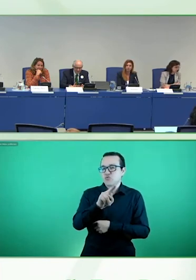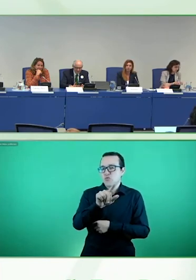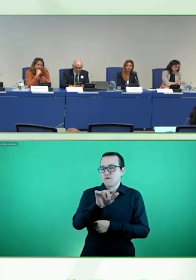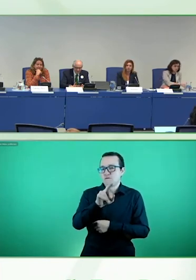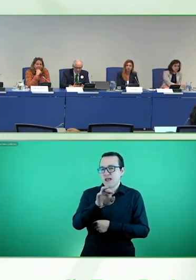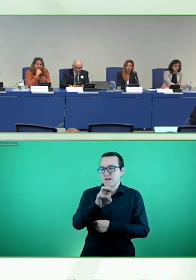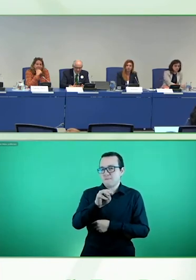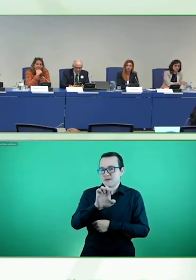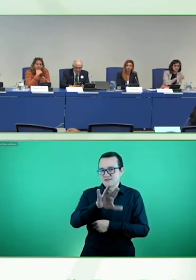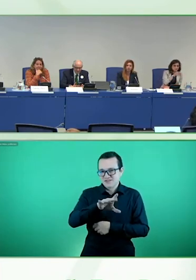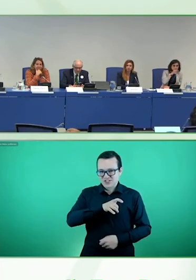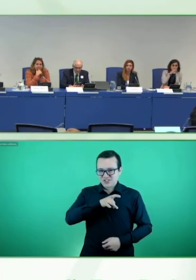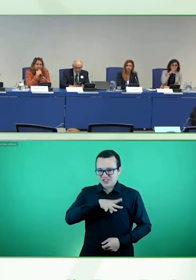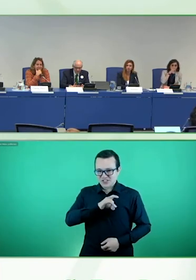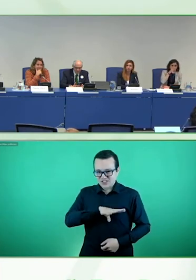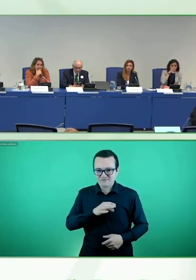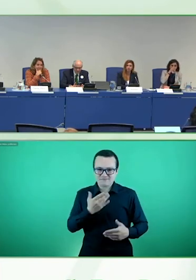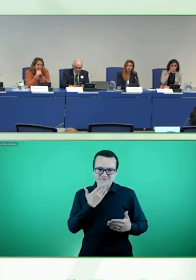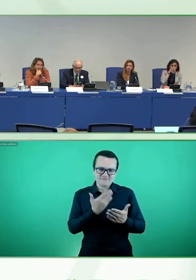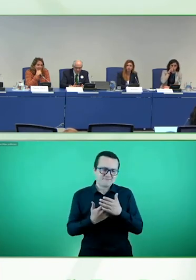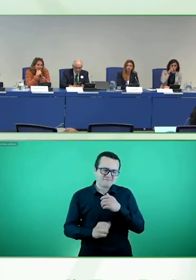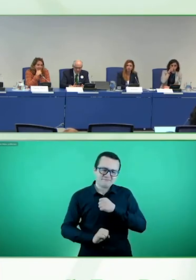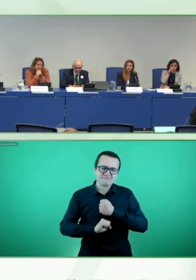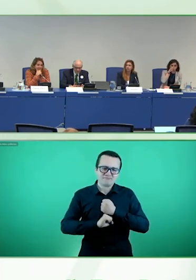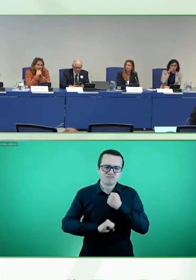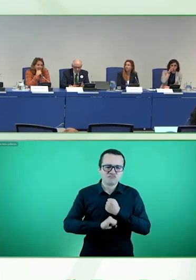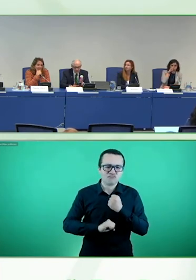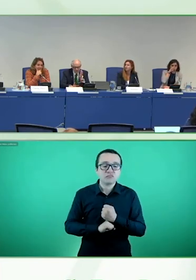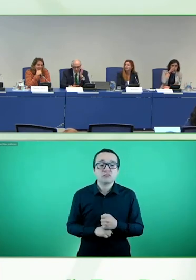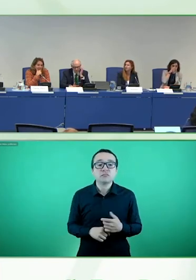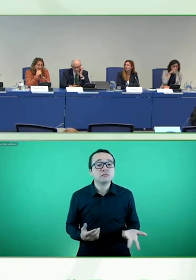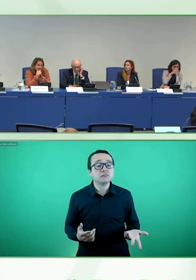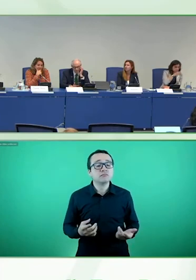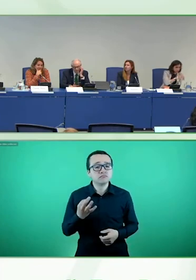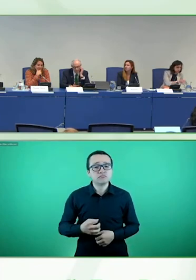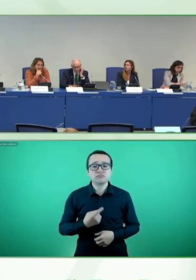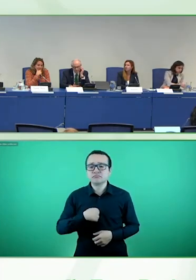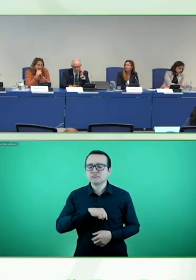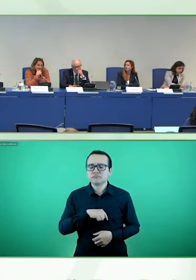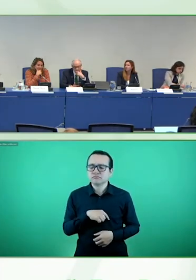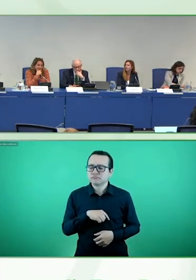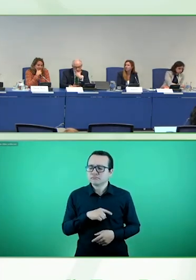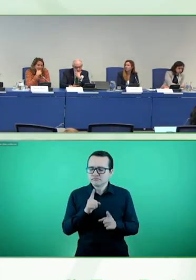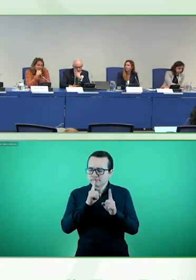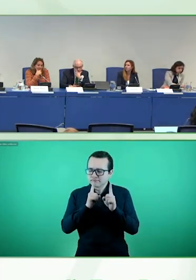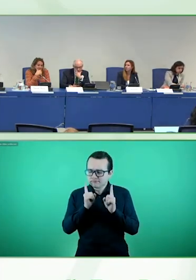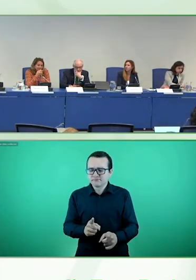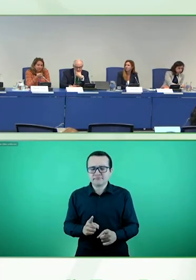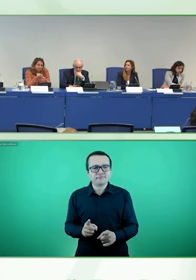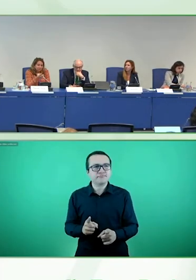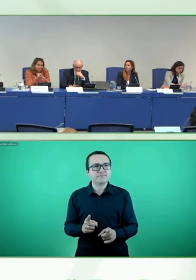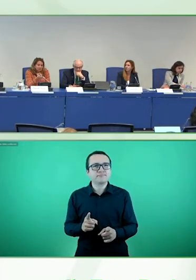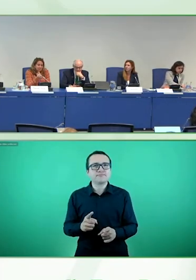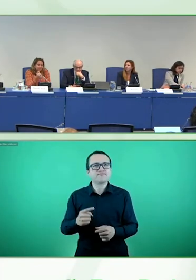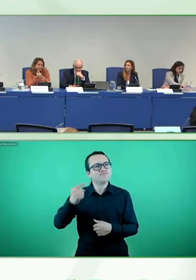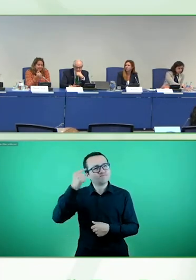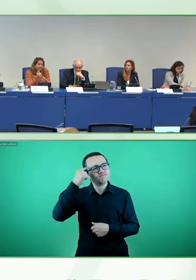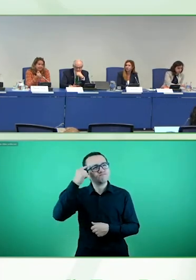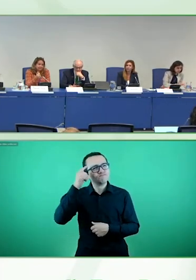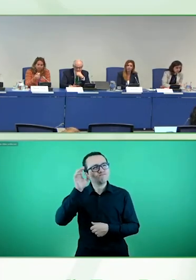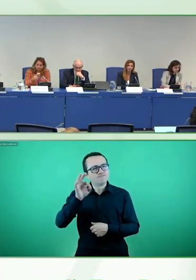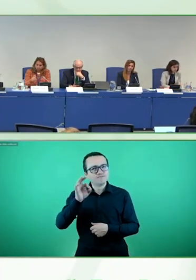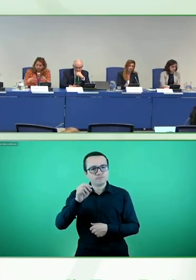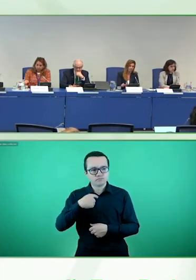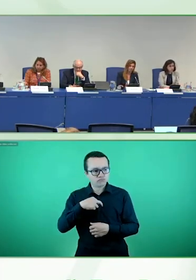en las que nosotros de verdad creemos que la combinación de nuestras fuerzas está